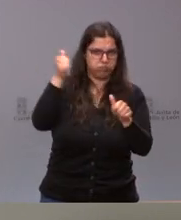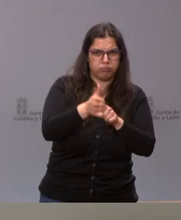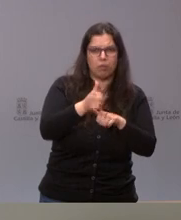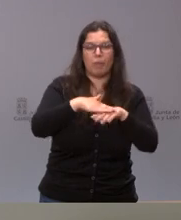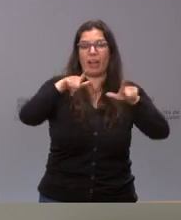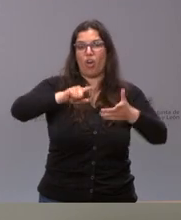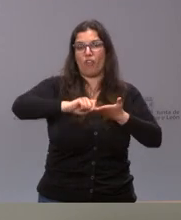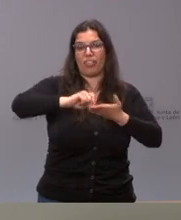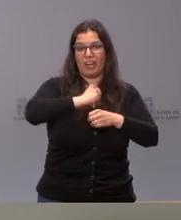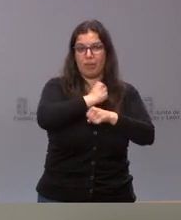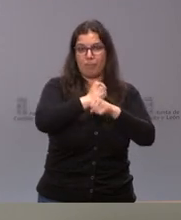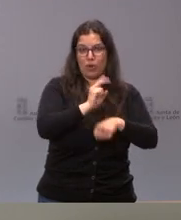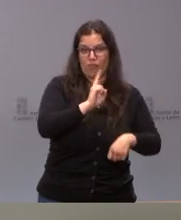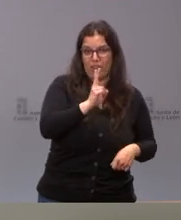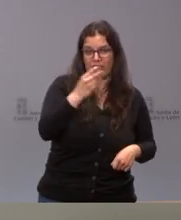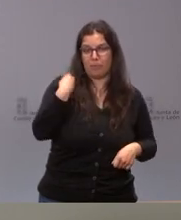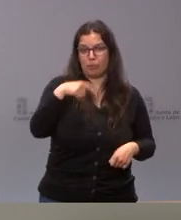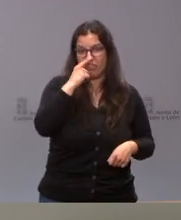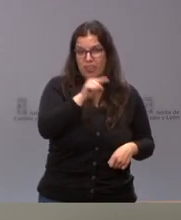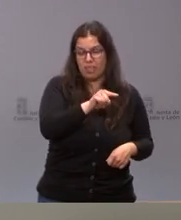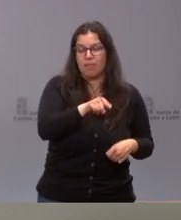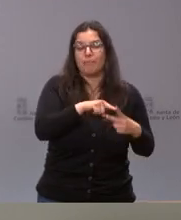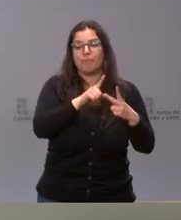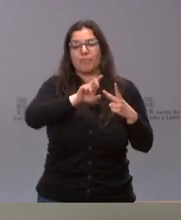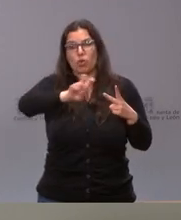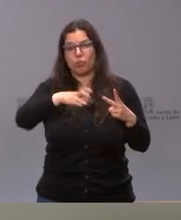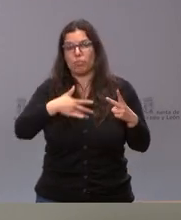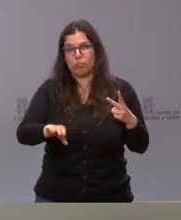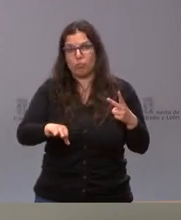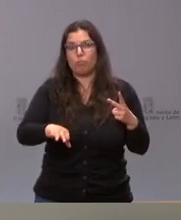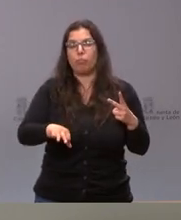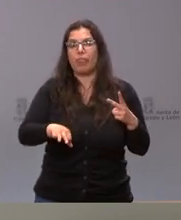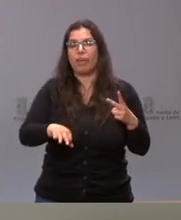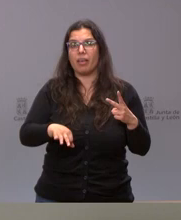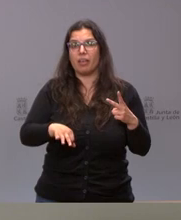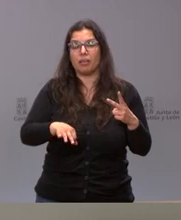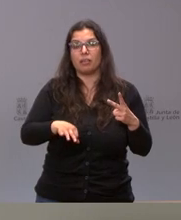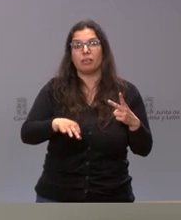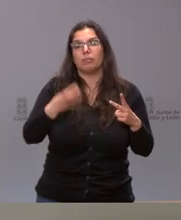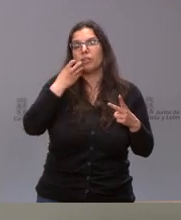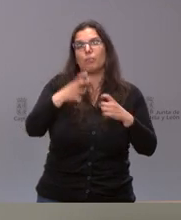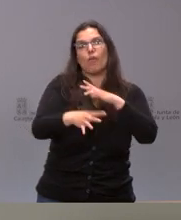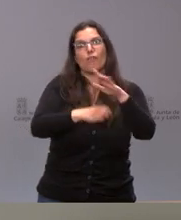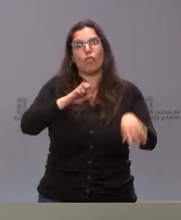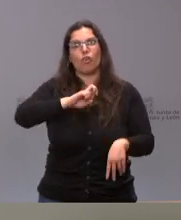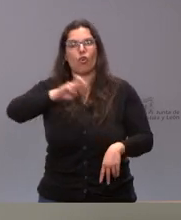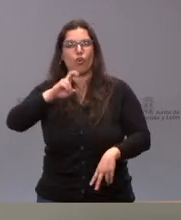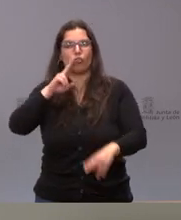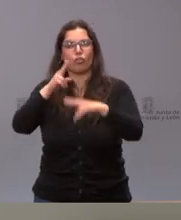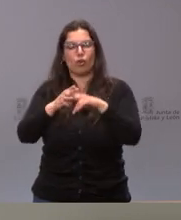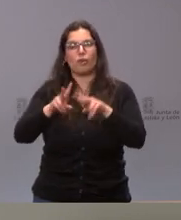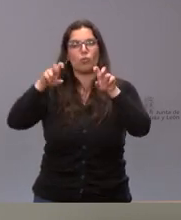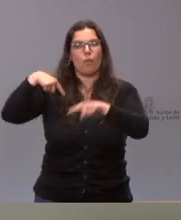Oficina de Empleo de Valladolid en la calle de Villabáñez. Y otros pueden ser de los fondos RIAD-EU, de la nueva generación en este caso,